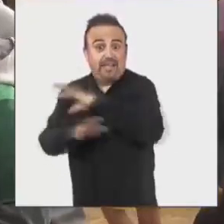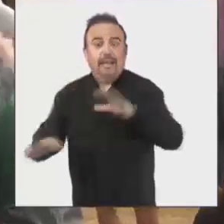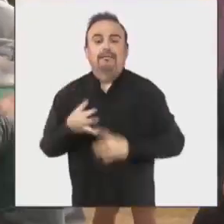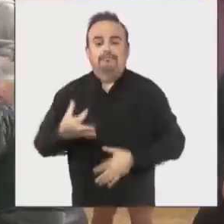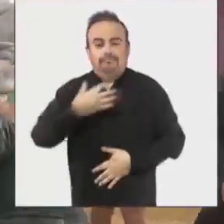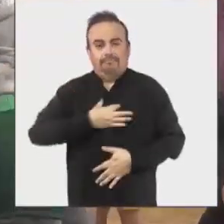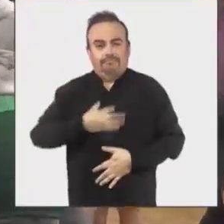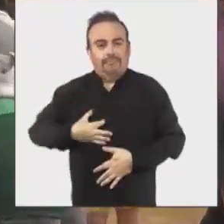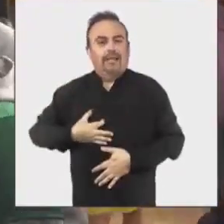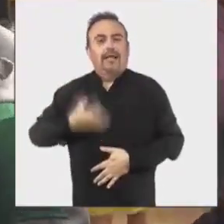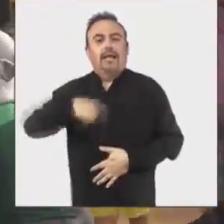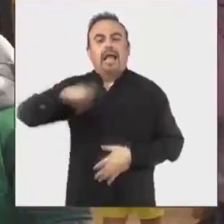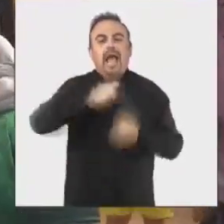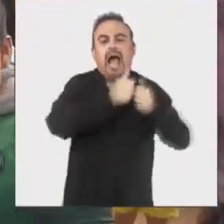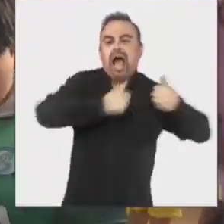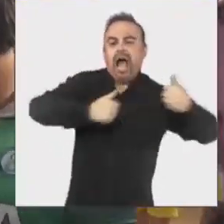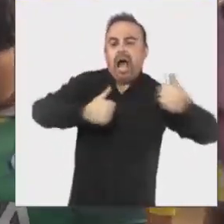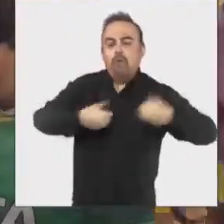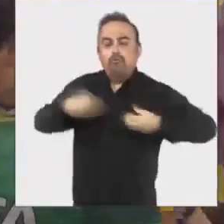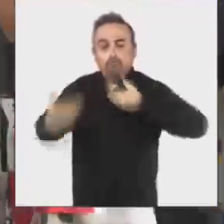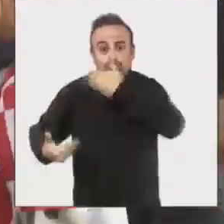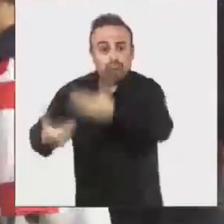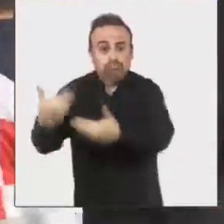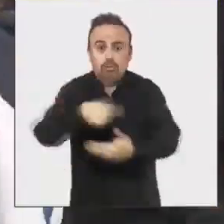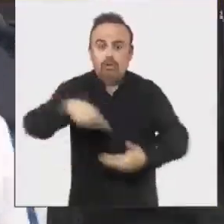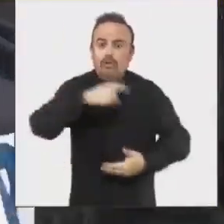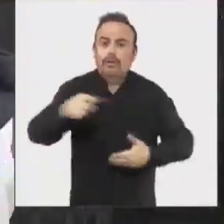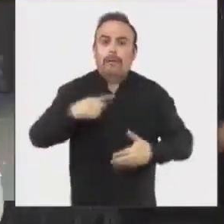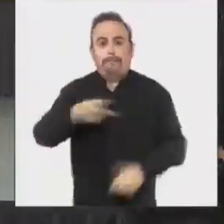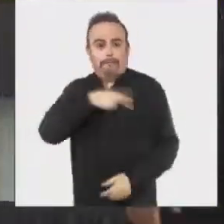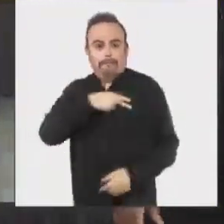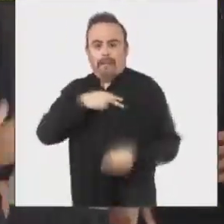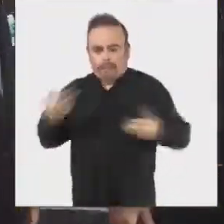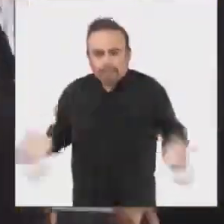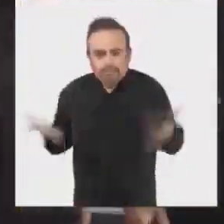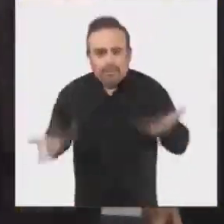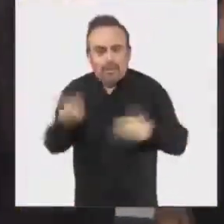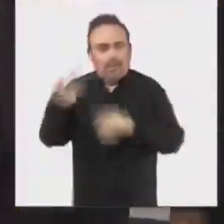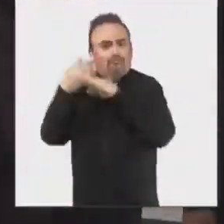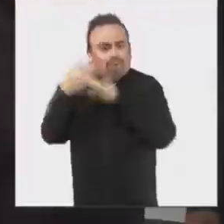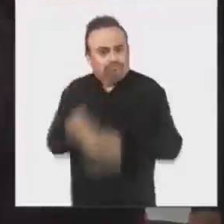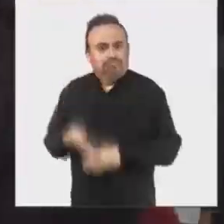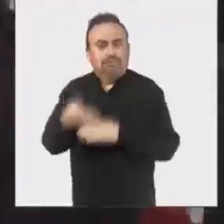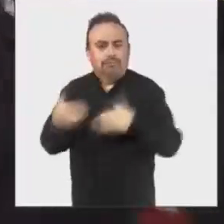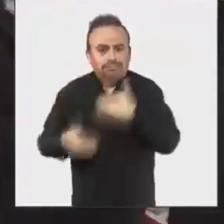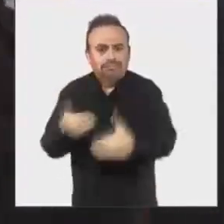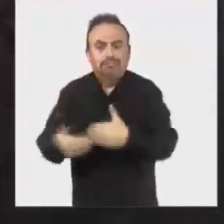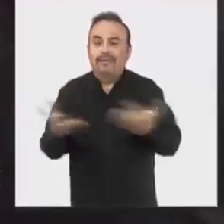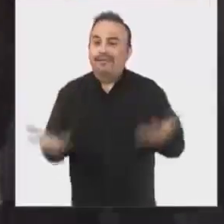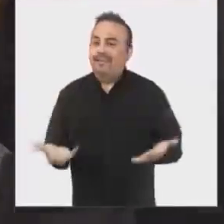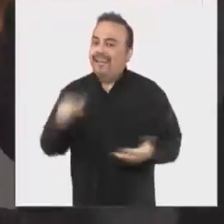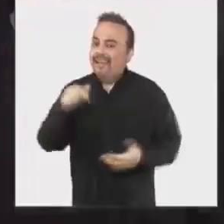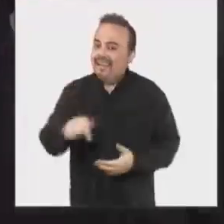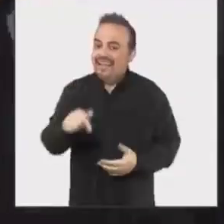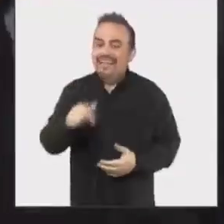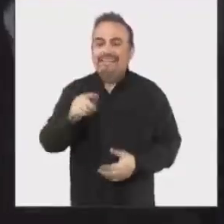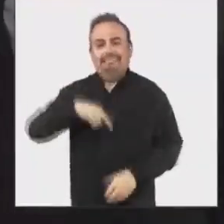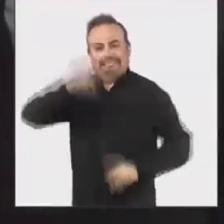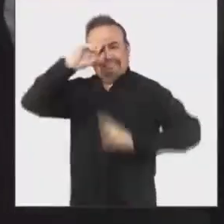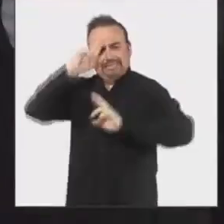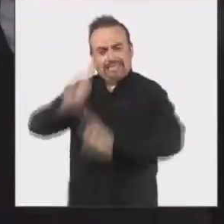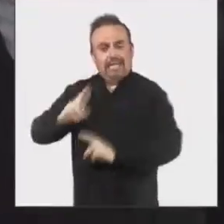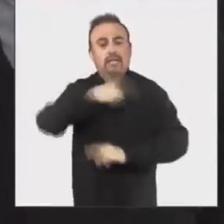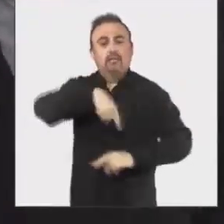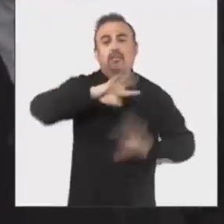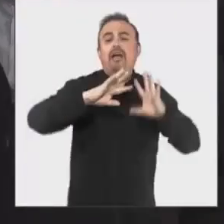medallas de parte de las autoridades como premio a su entusiasmo y constancia en este proceso, además como reconocimiento al